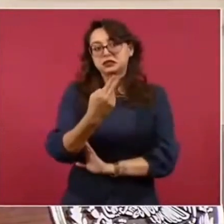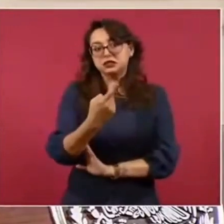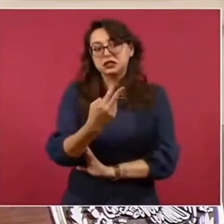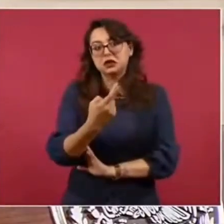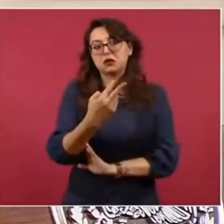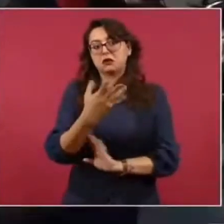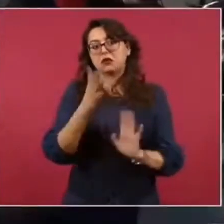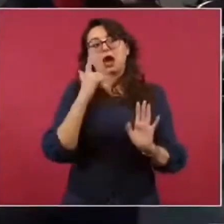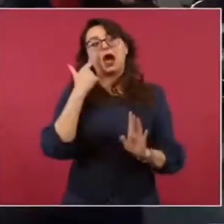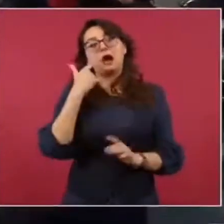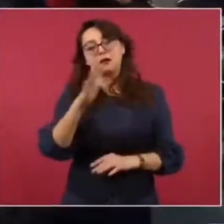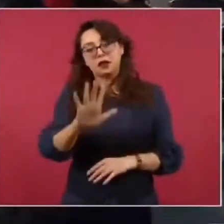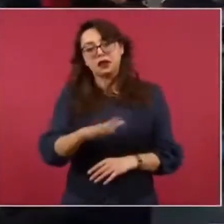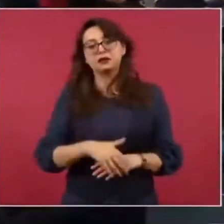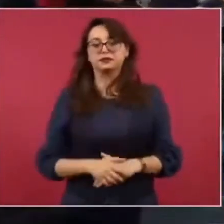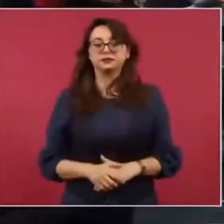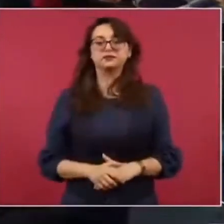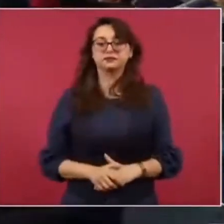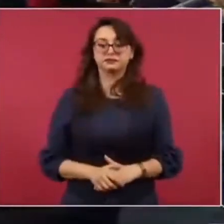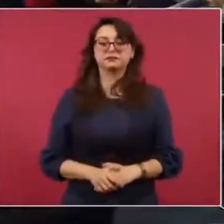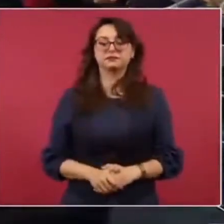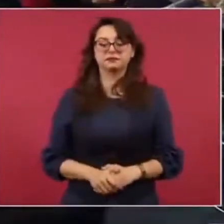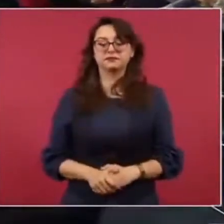en lo Plaza Honora. Gracias, presidente.